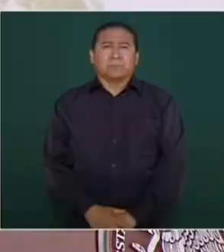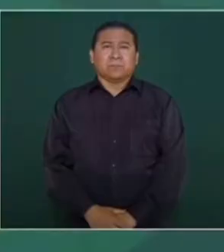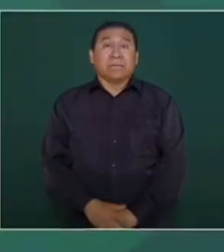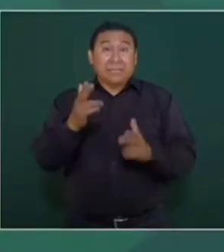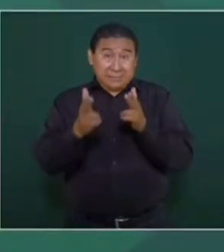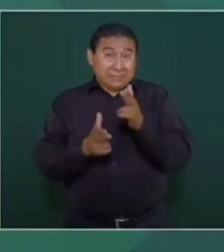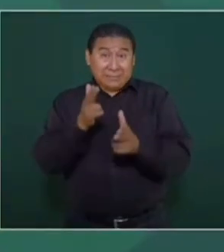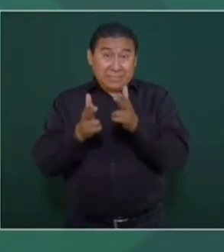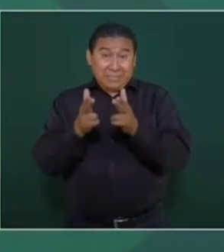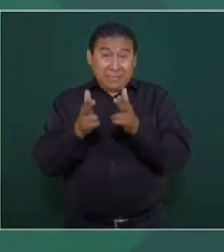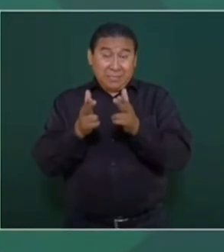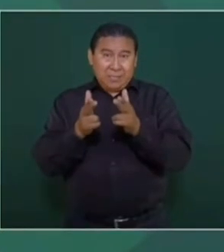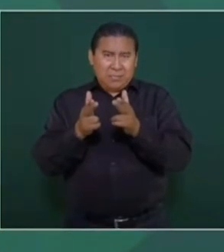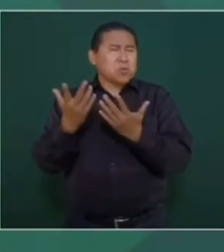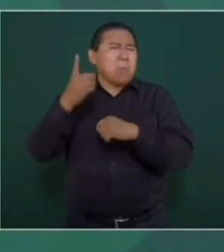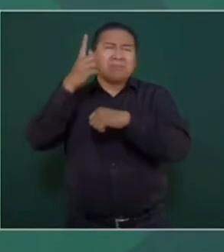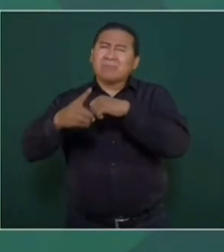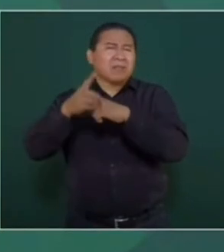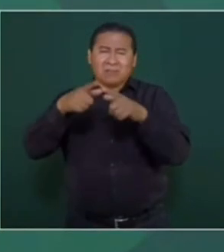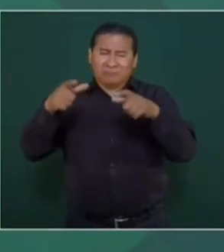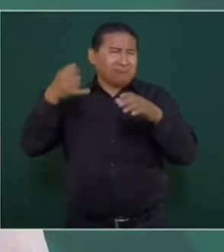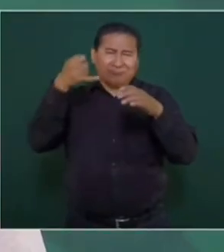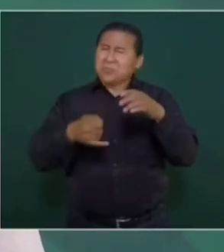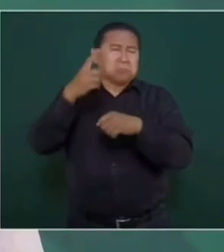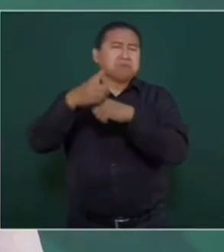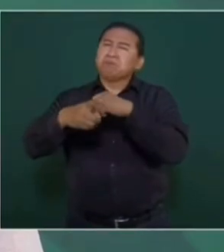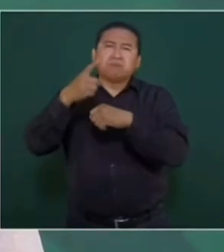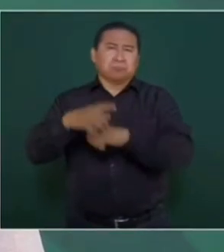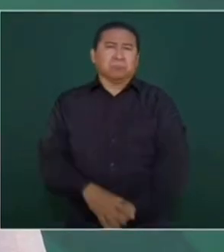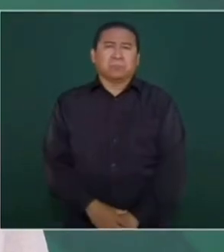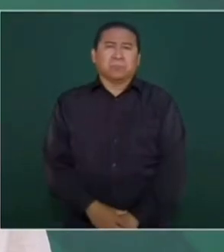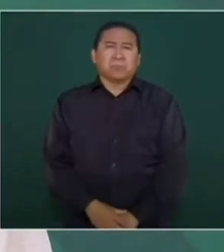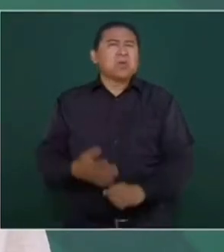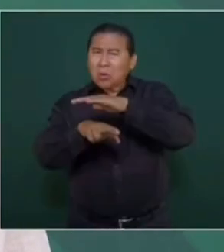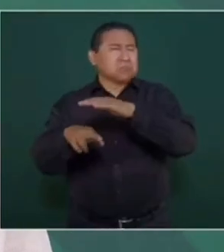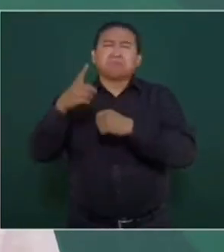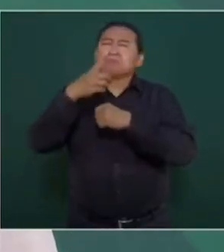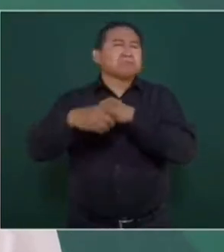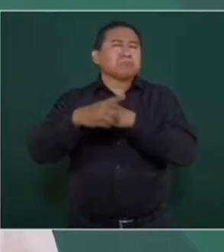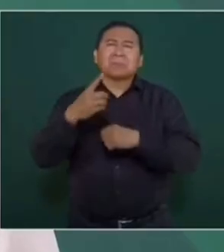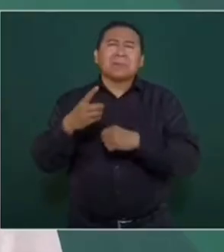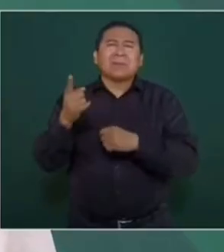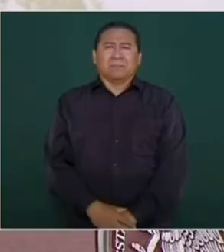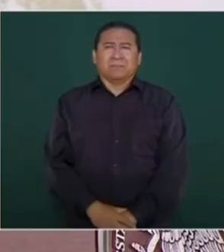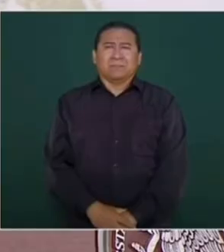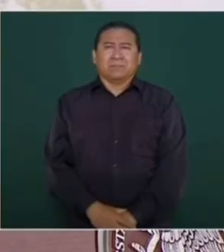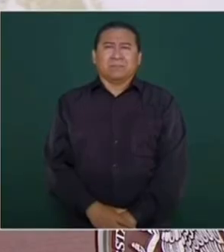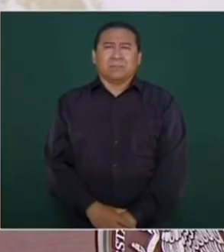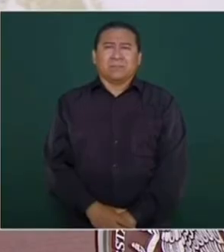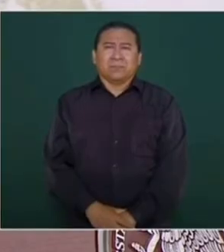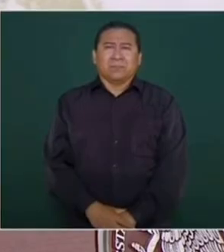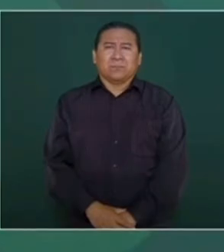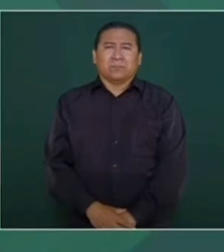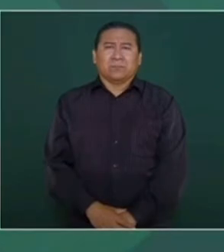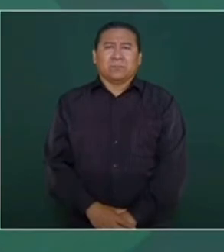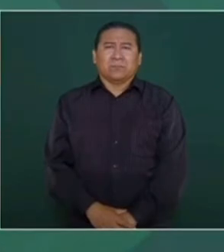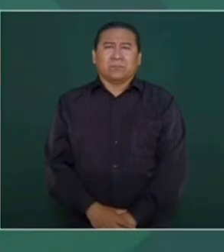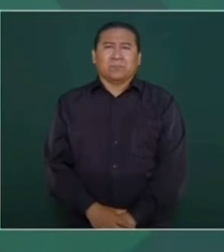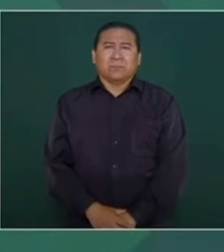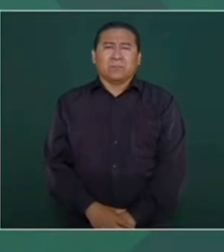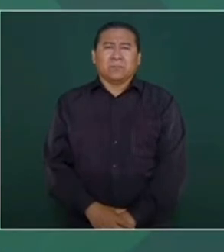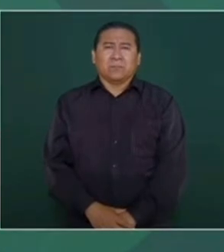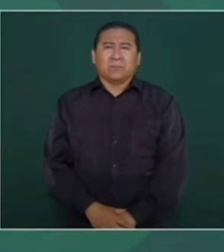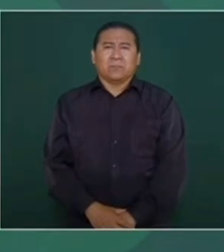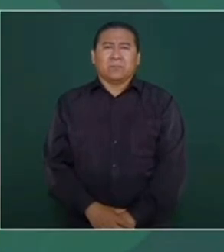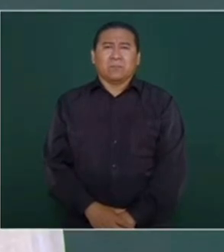El tren no va a afectar cenotes, no va a afectar ríos submarinos. Esa es una invención para